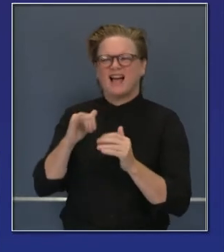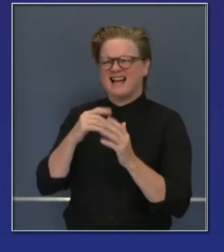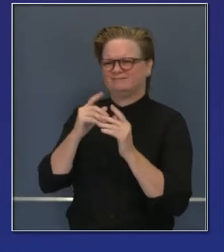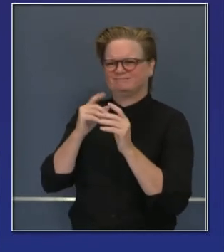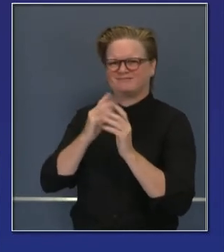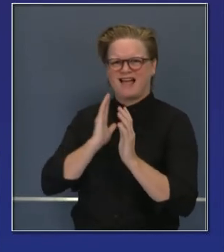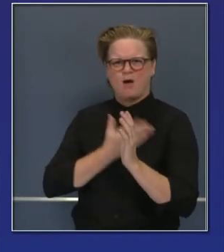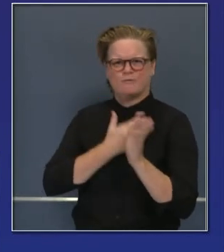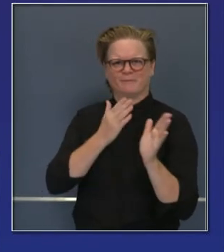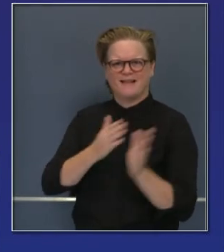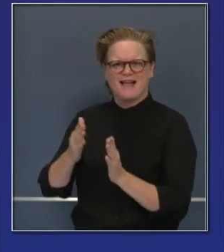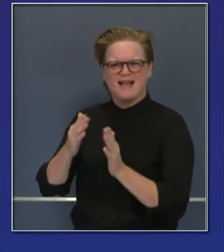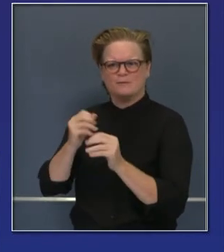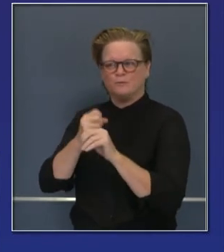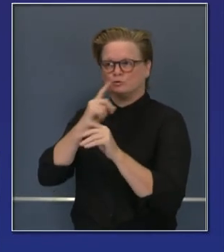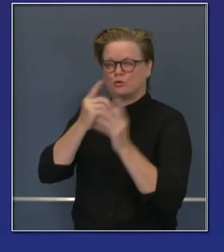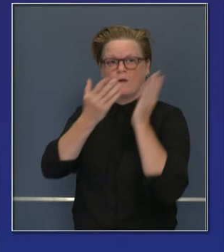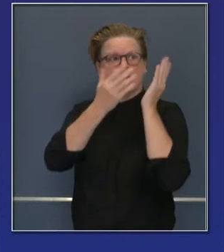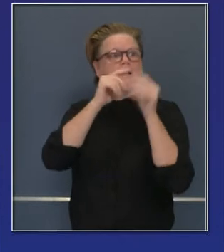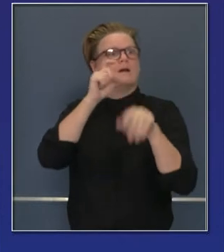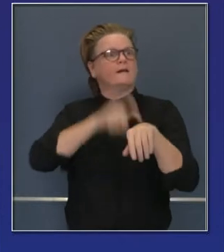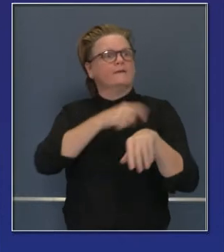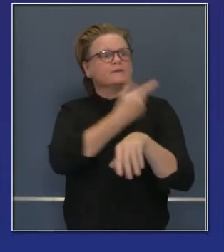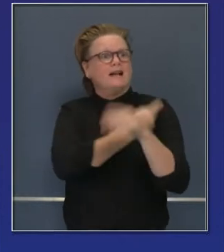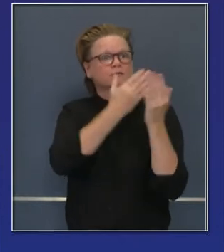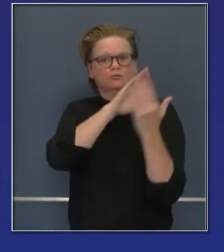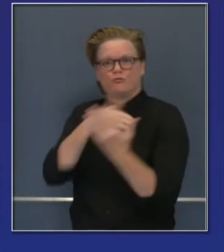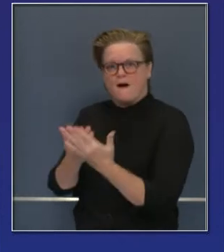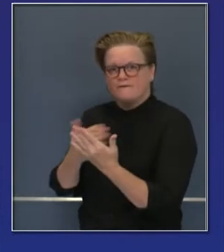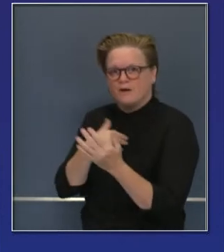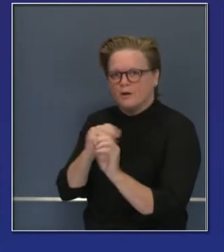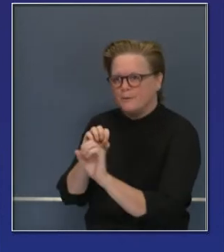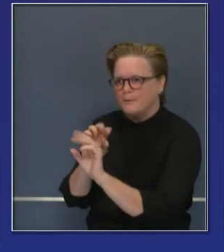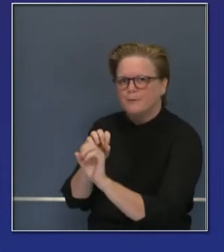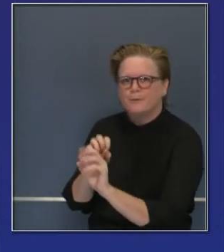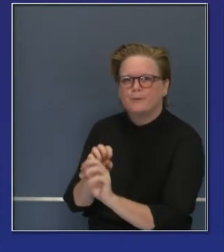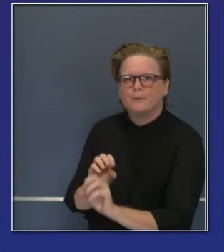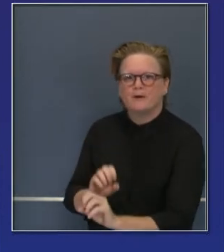parte importante de nuestra estrategia de obtención.